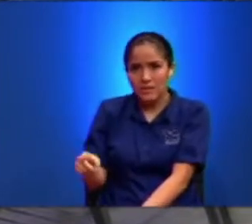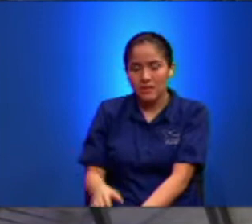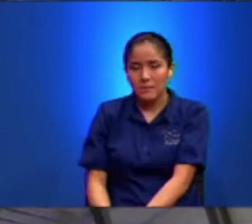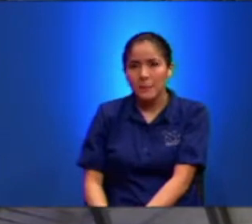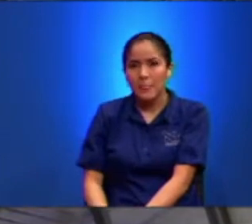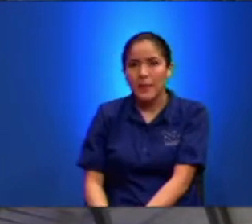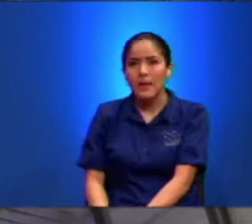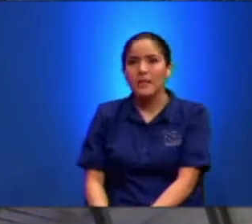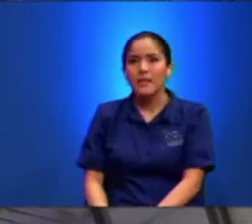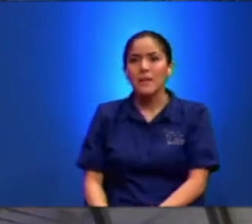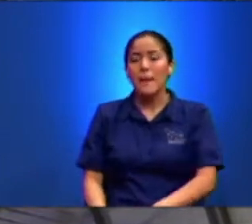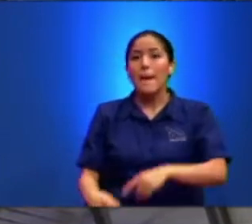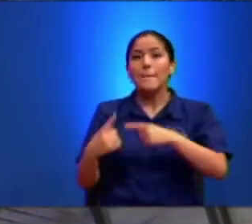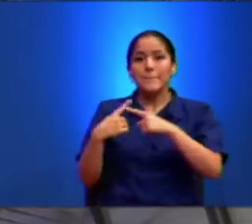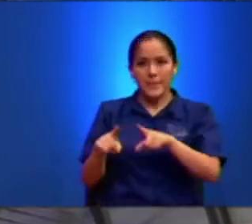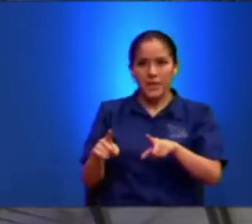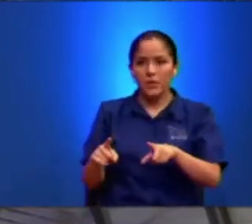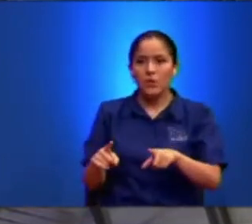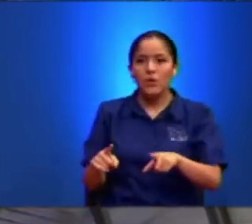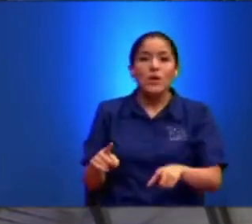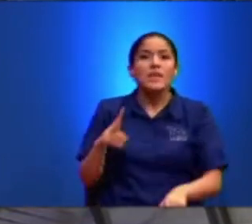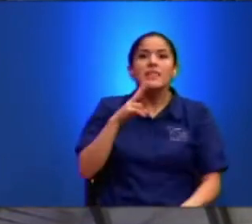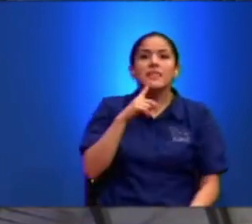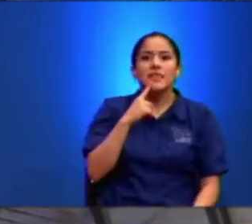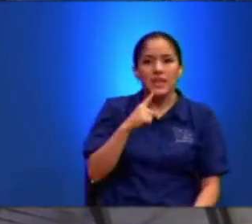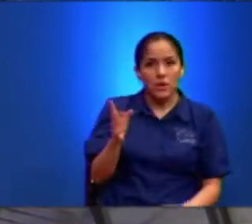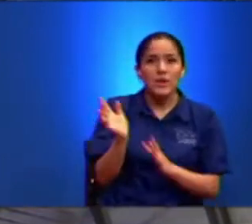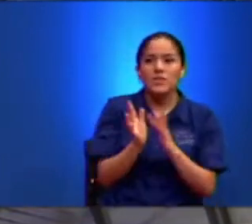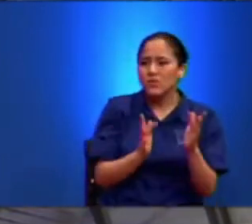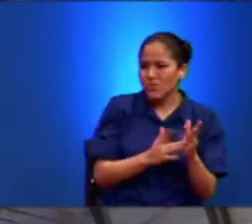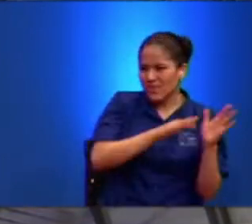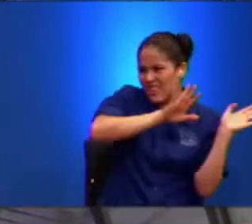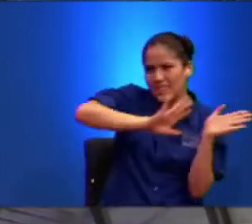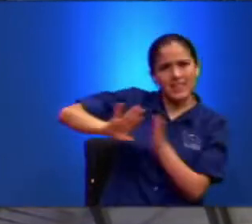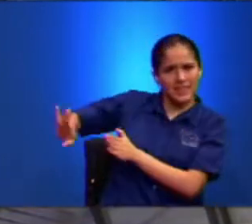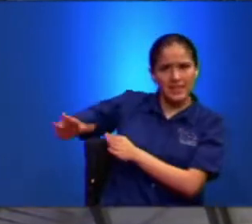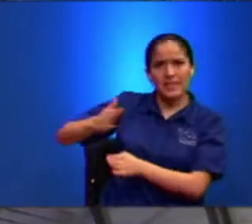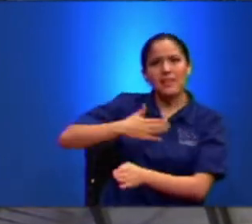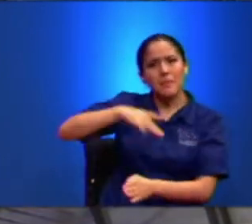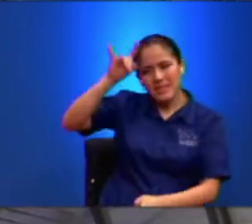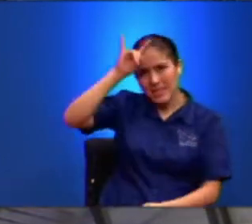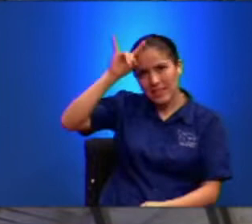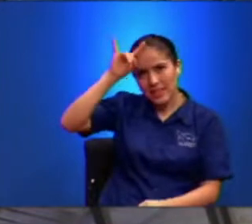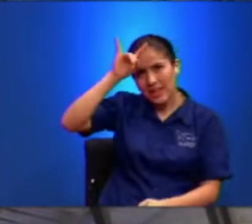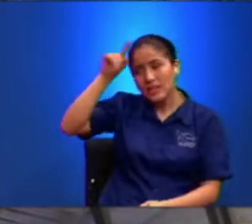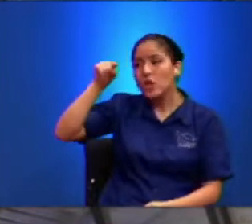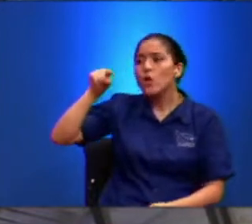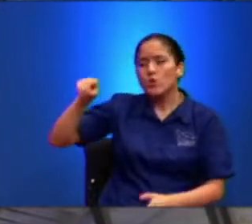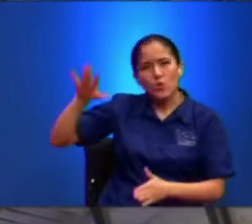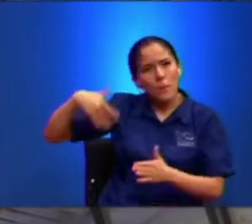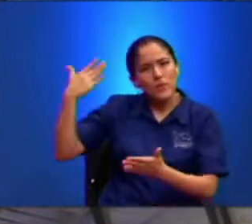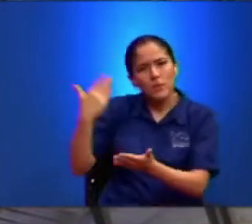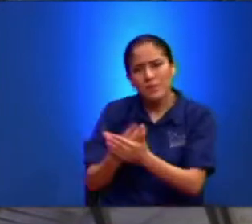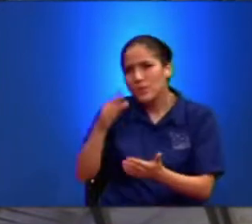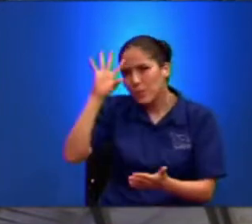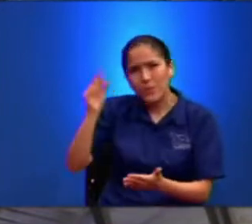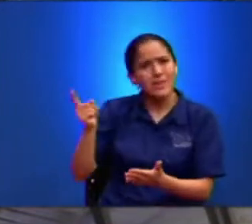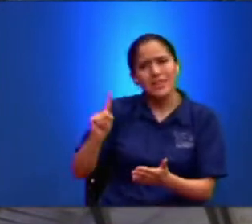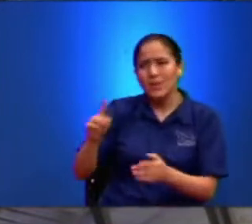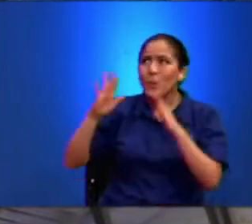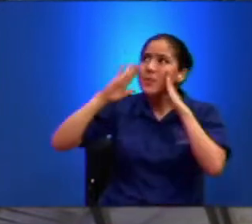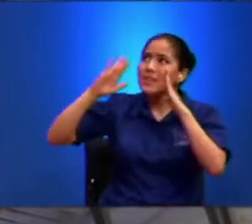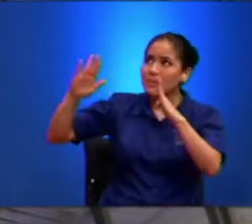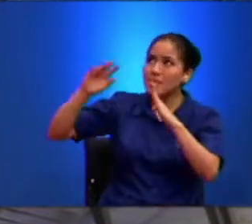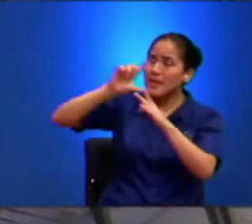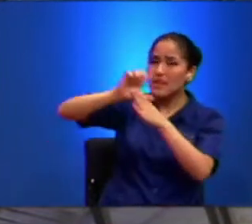Pero Pero el volviéndose Dijo a Pedro Quítate delante De mi Satanás Me eres tropiezo Porque no pones La mira en las